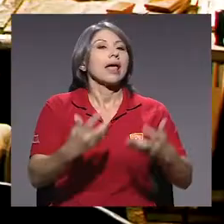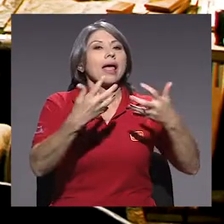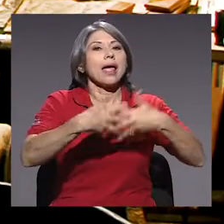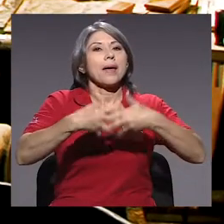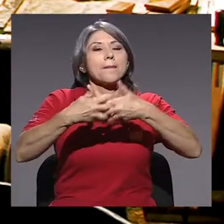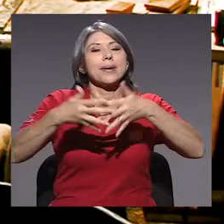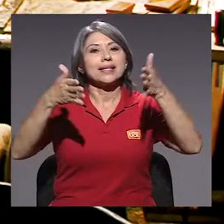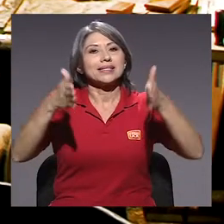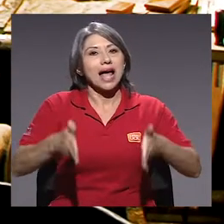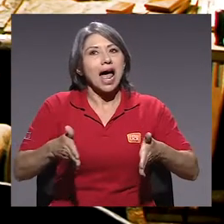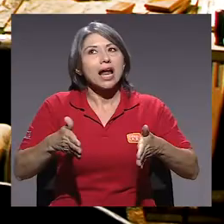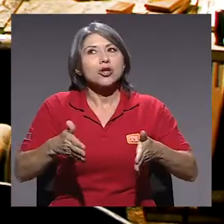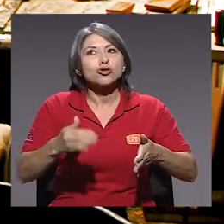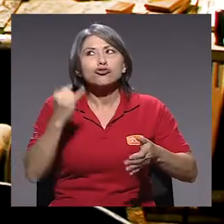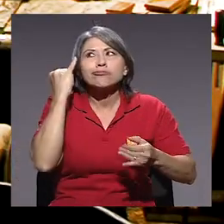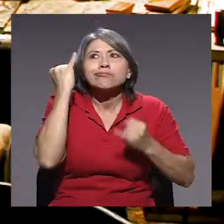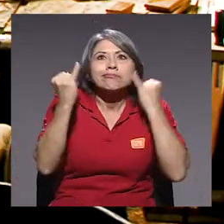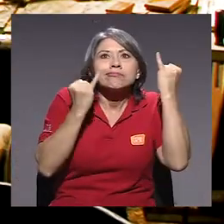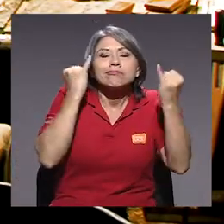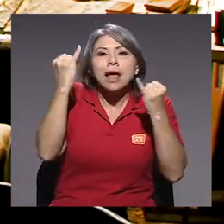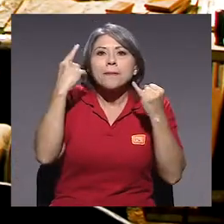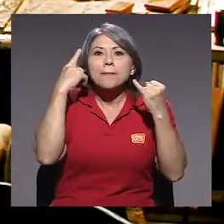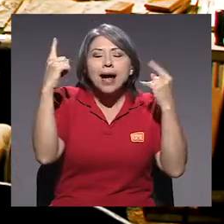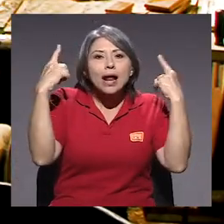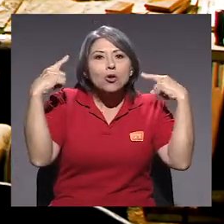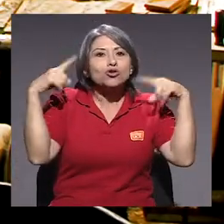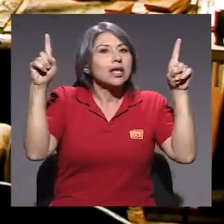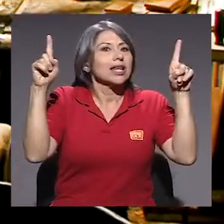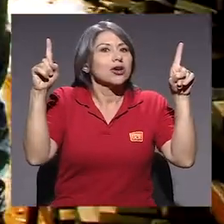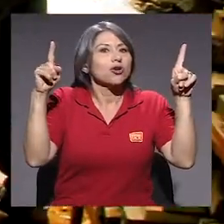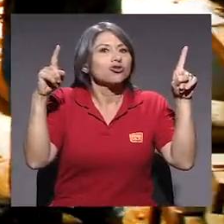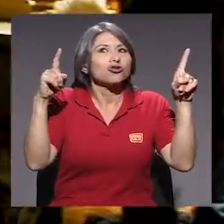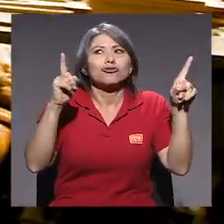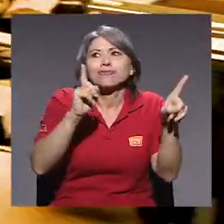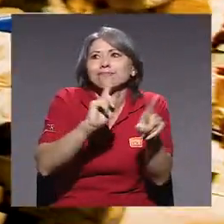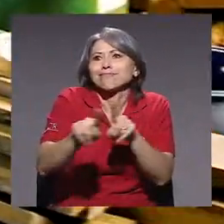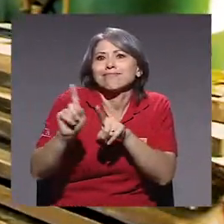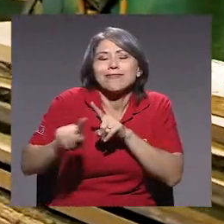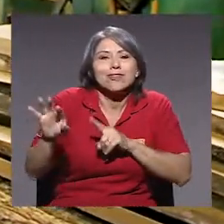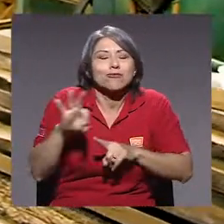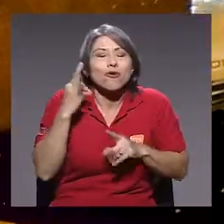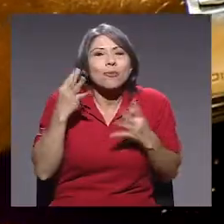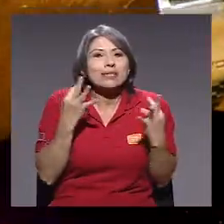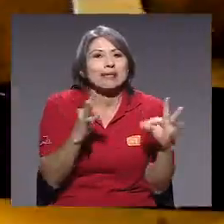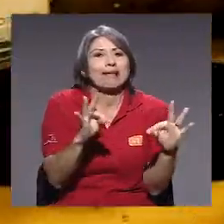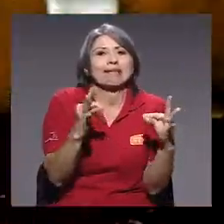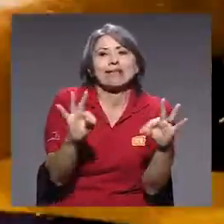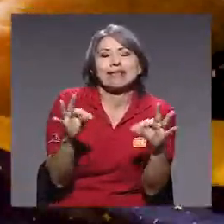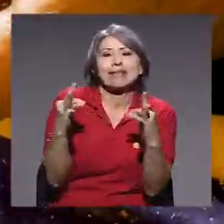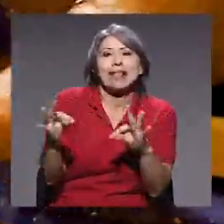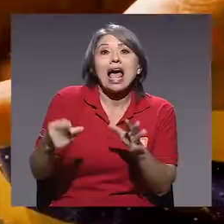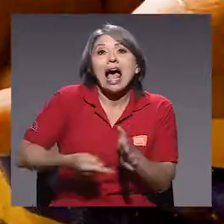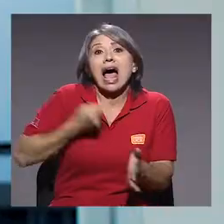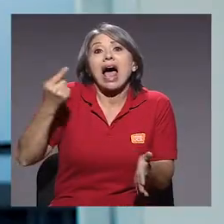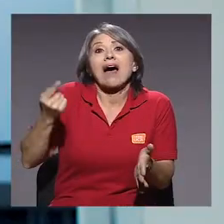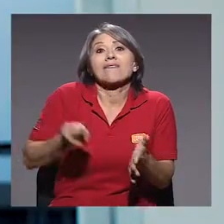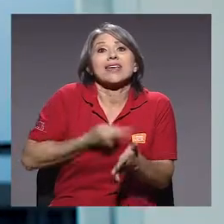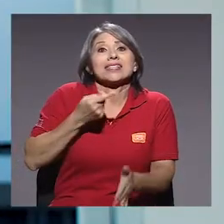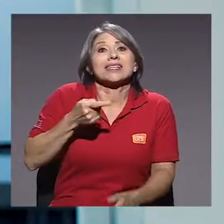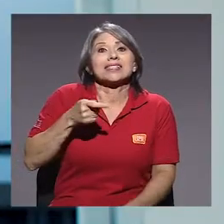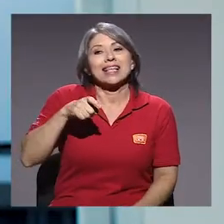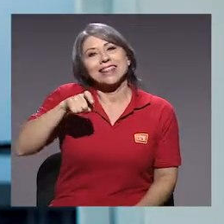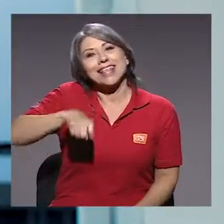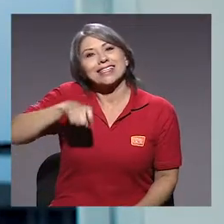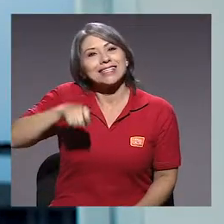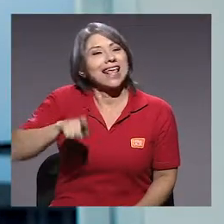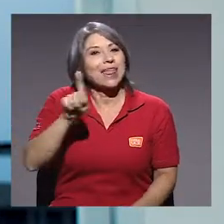Los empresarios se las ingenian para conseguirlos de alguna u otra forma. La necesidad a veces